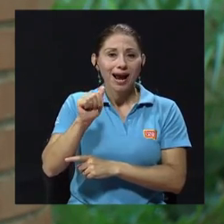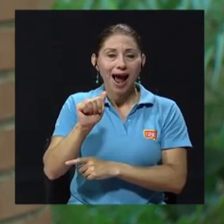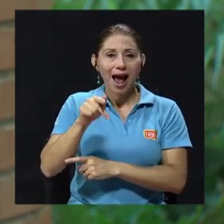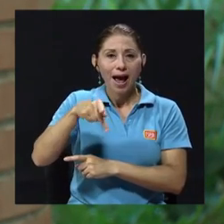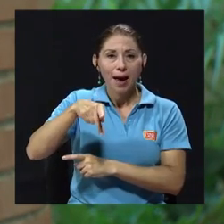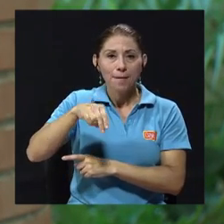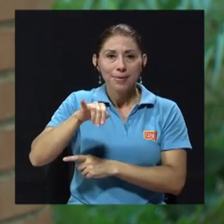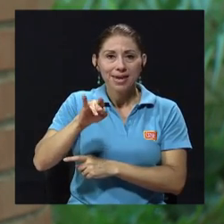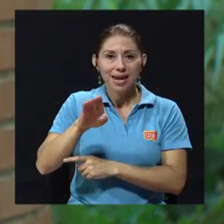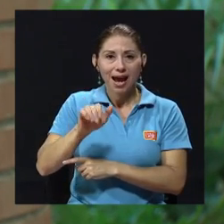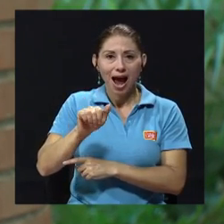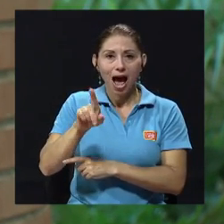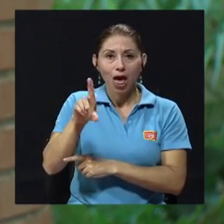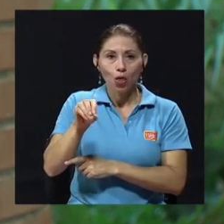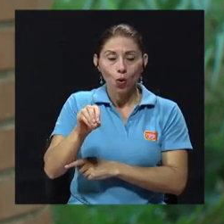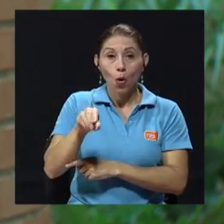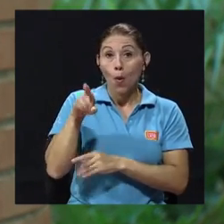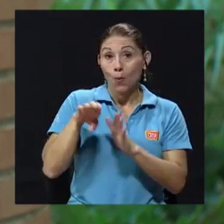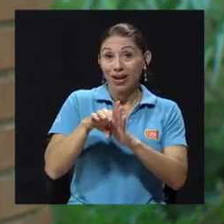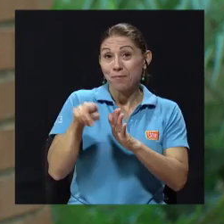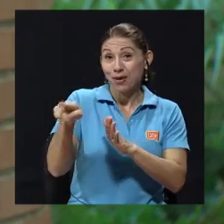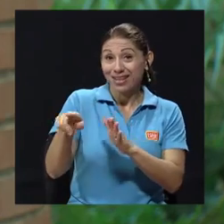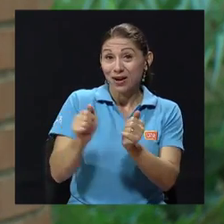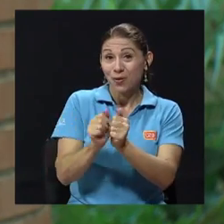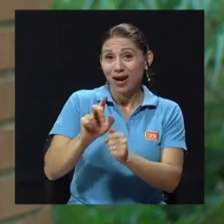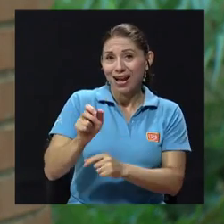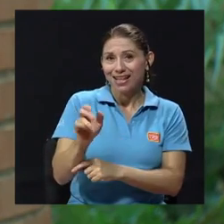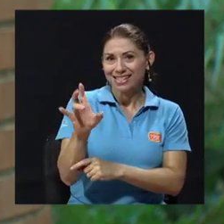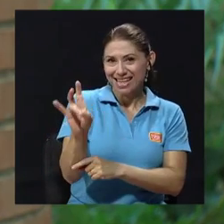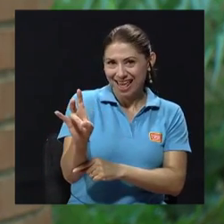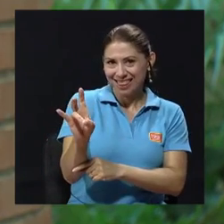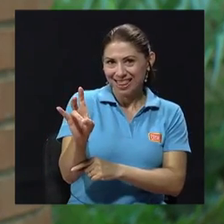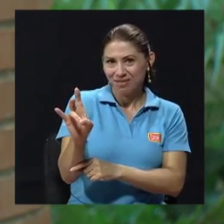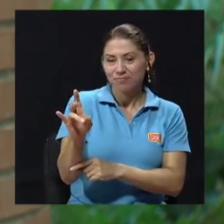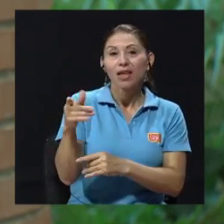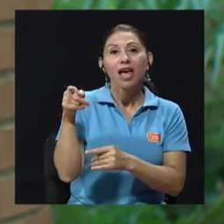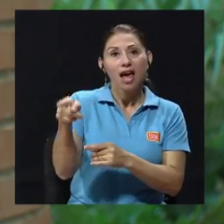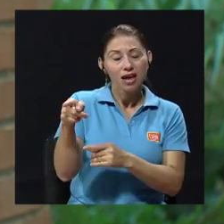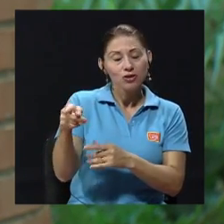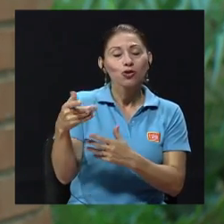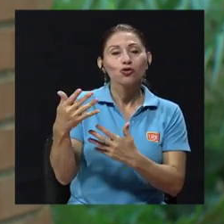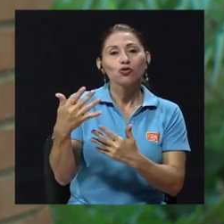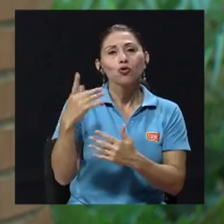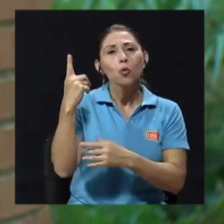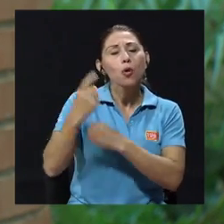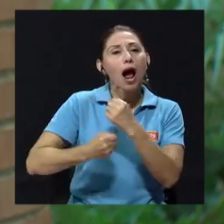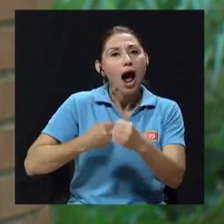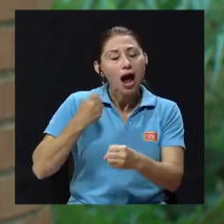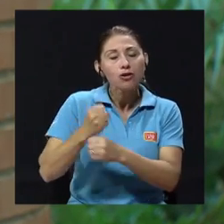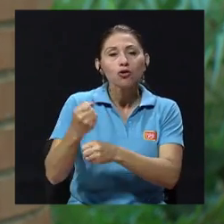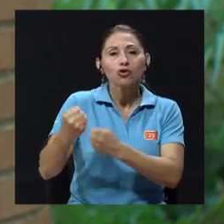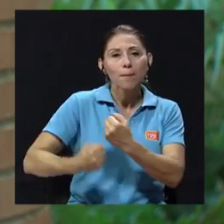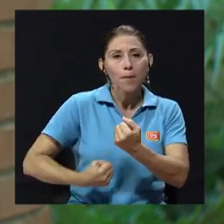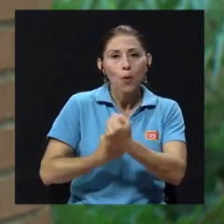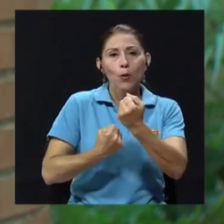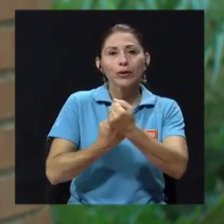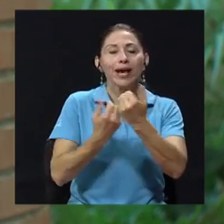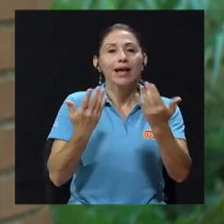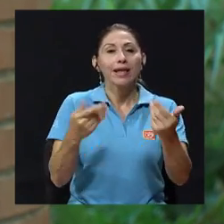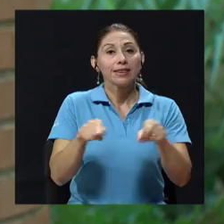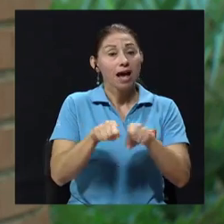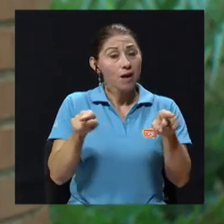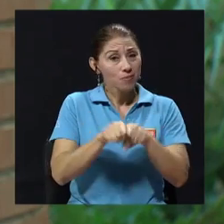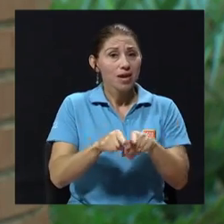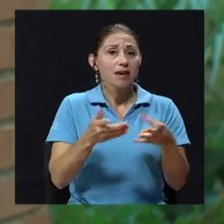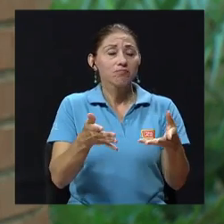Ella dio instrucciones, por ejemplo, a Canal 7 y un año ellos nos cubrieron. Asimismo, hemos